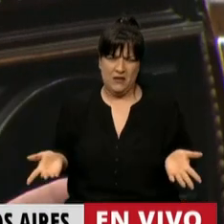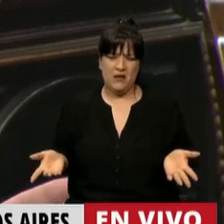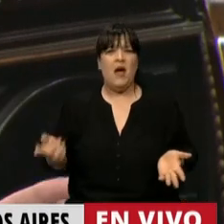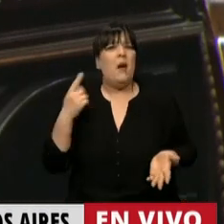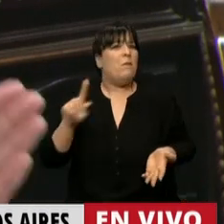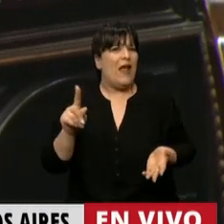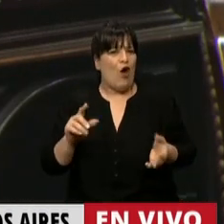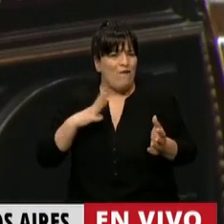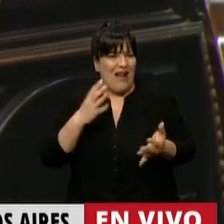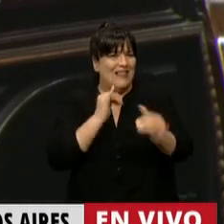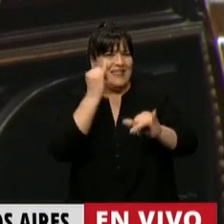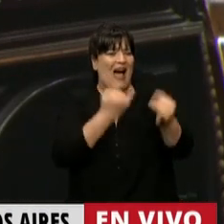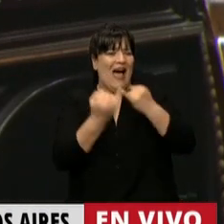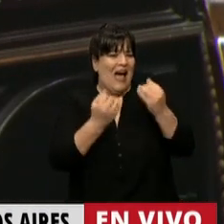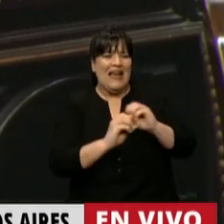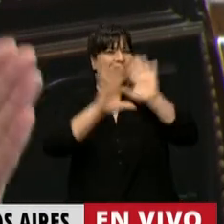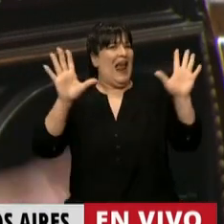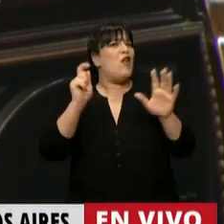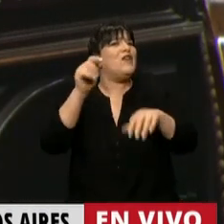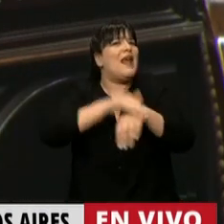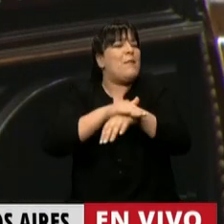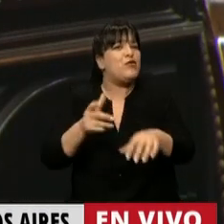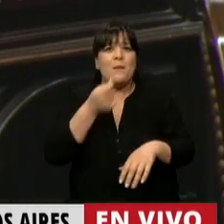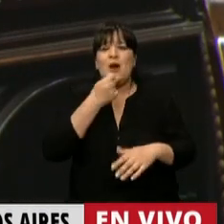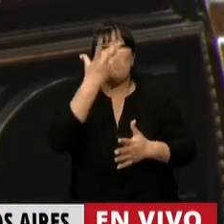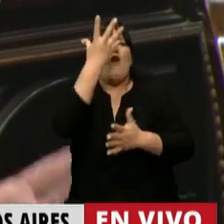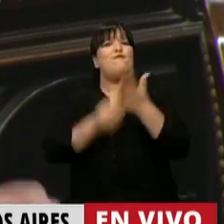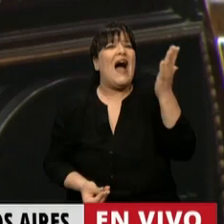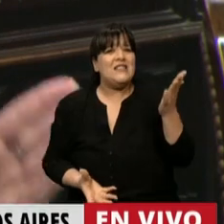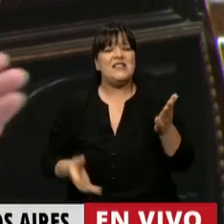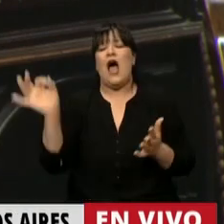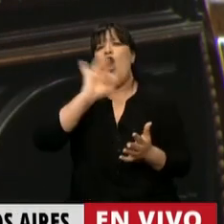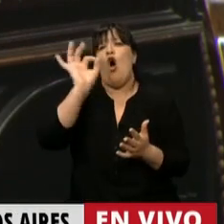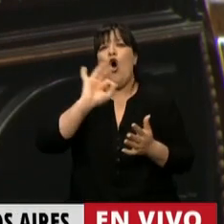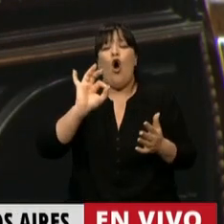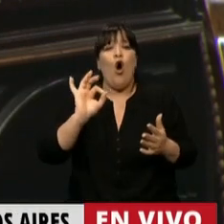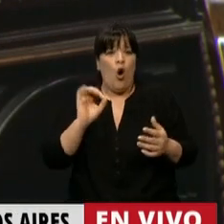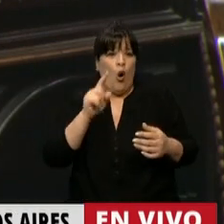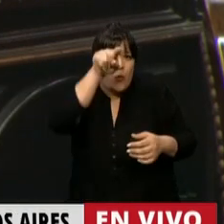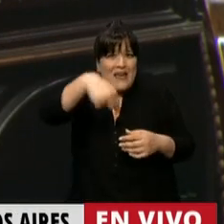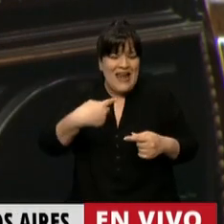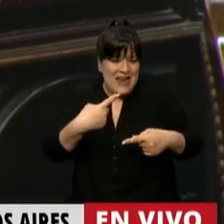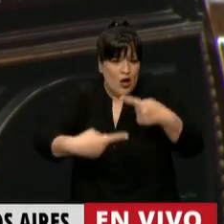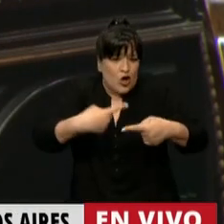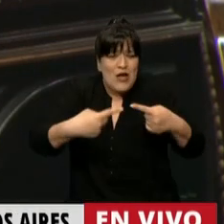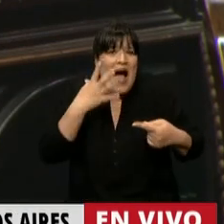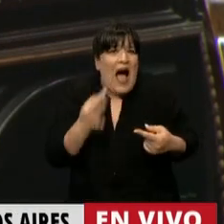no está claro quién se va a hacer cargo si hay fallas o si hay consecuencias